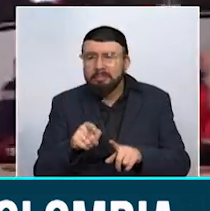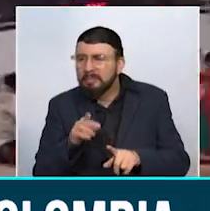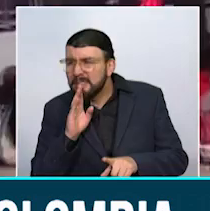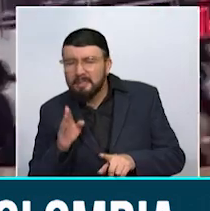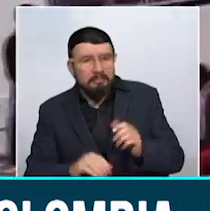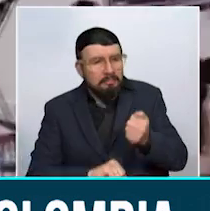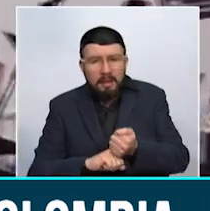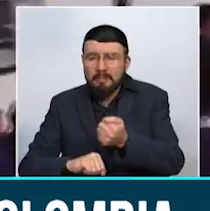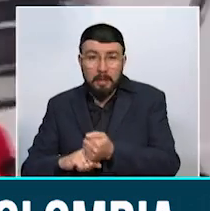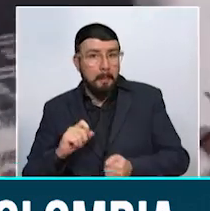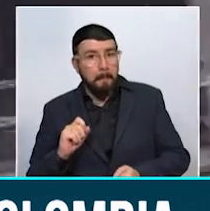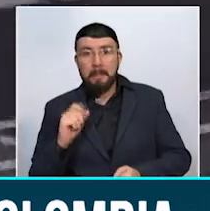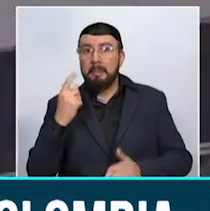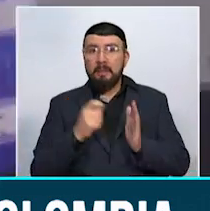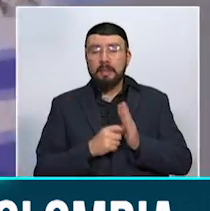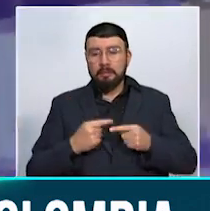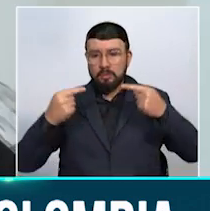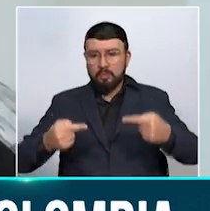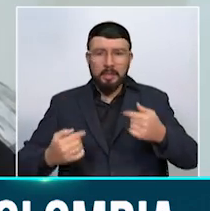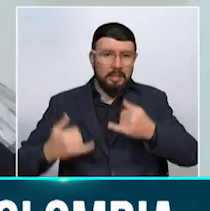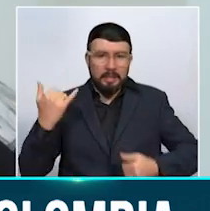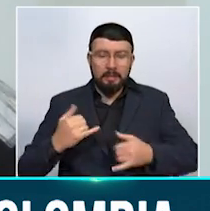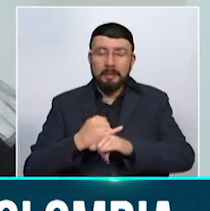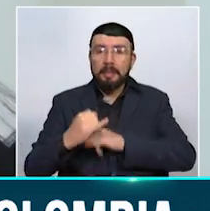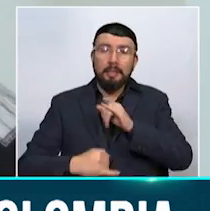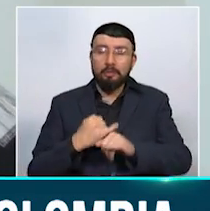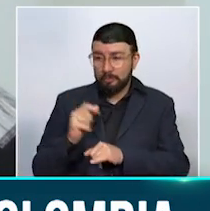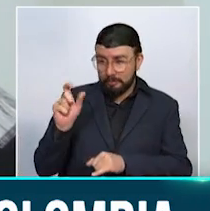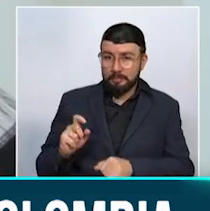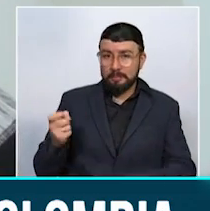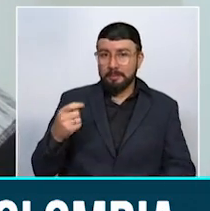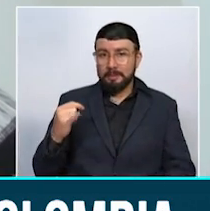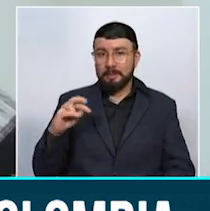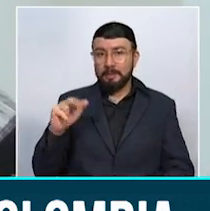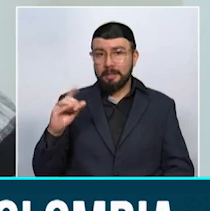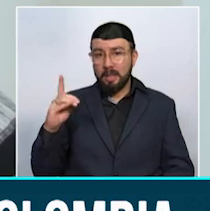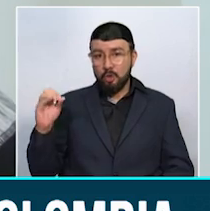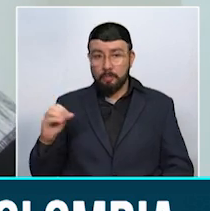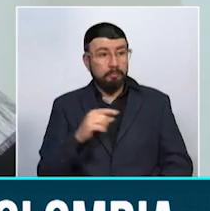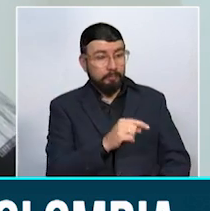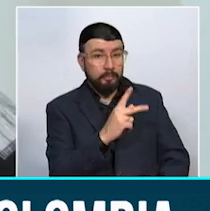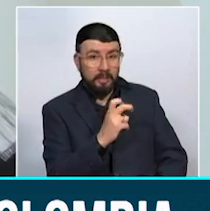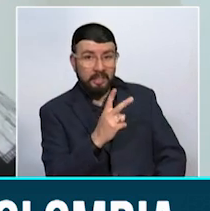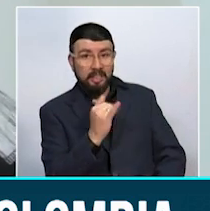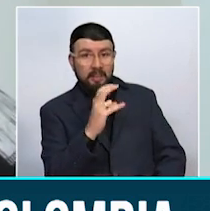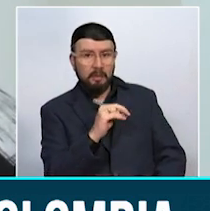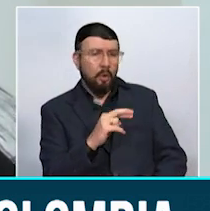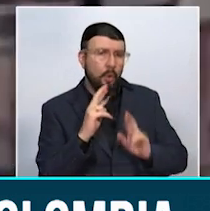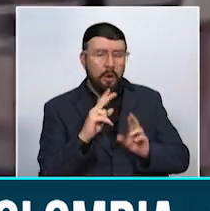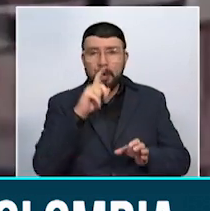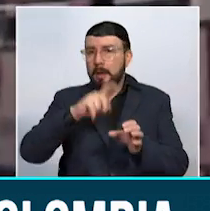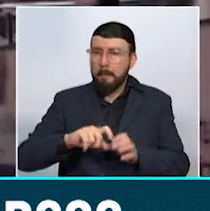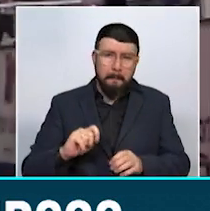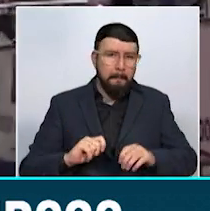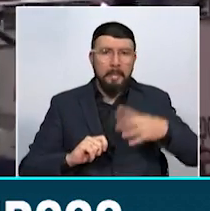la primera participación en el Campeonato Internacional de Juan Manuel Giraldo y con Kevin Andrés esperamos estar entre los primeros